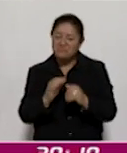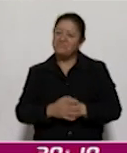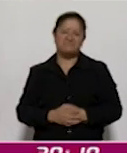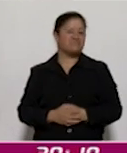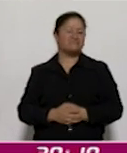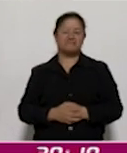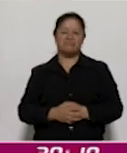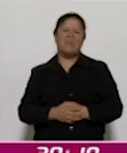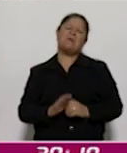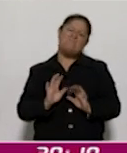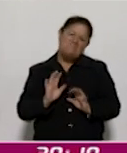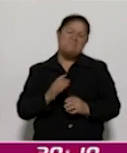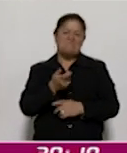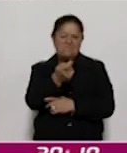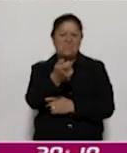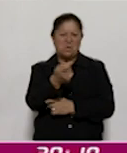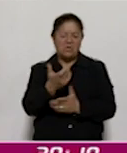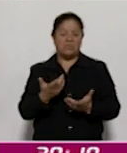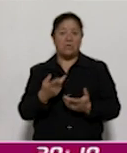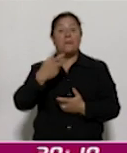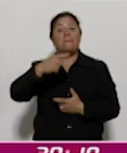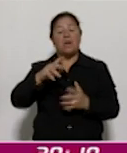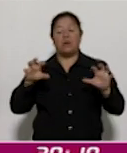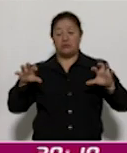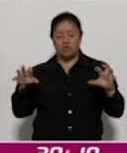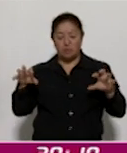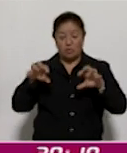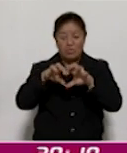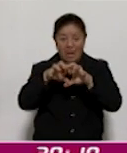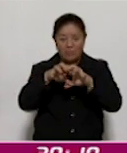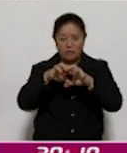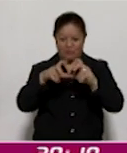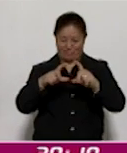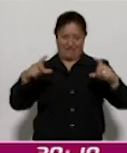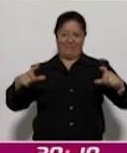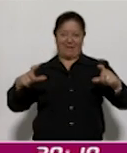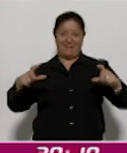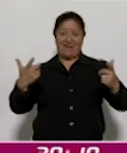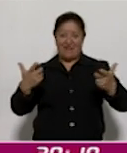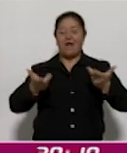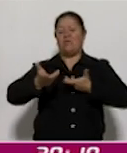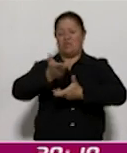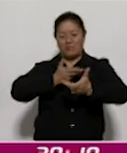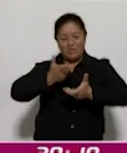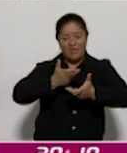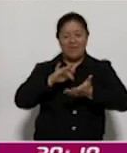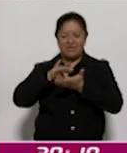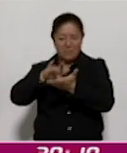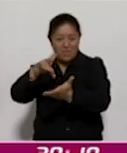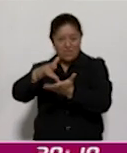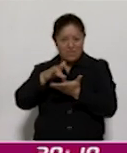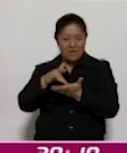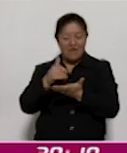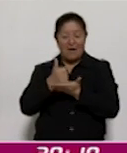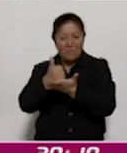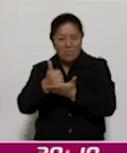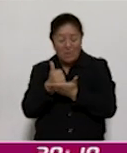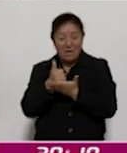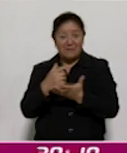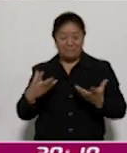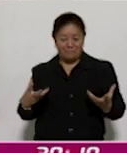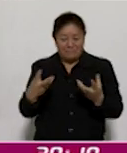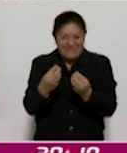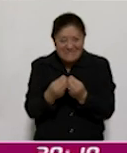juntamos, coproducimos, colaboramos y sobre todo construimos